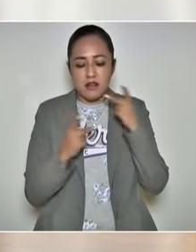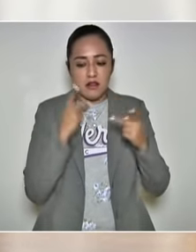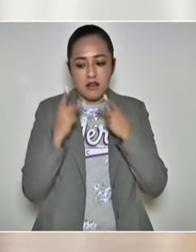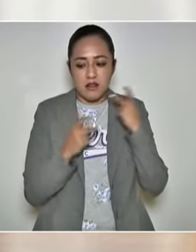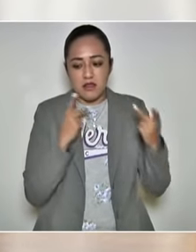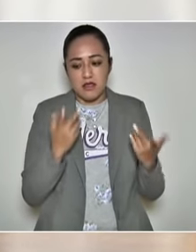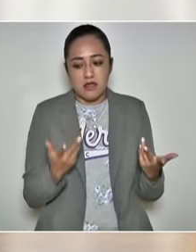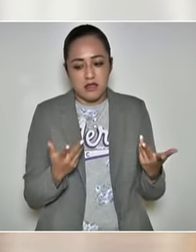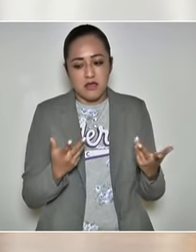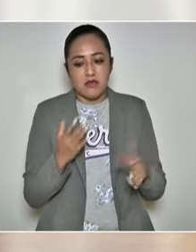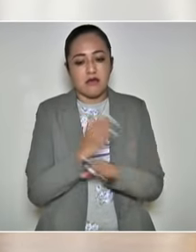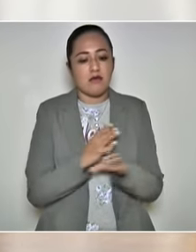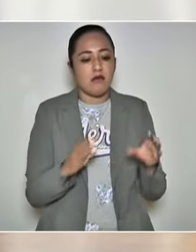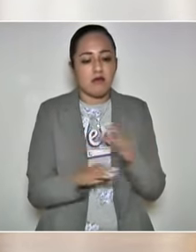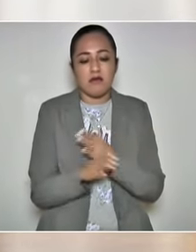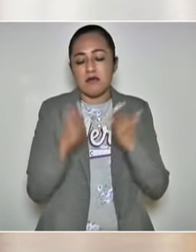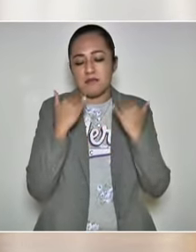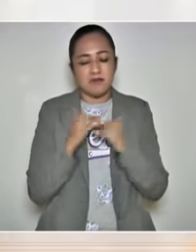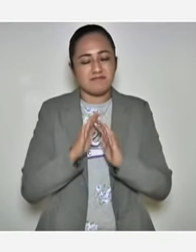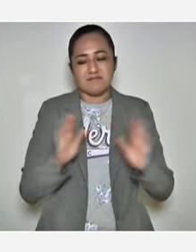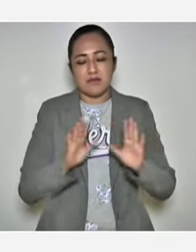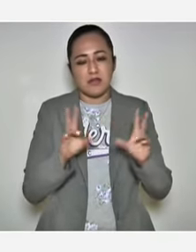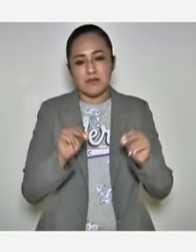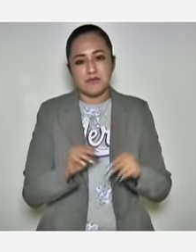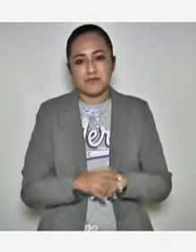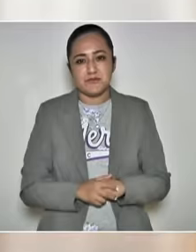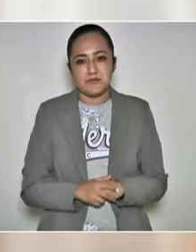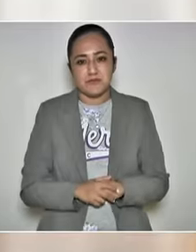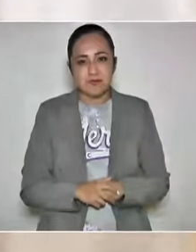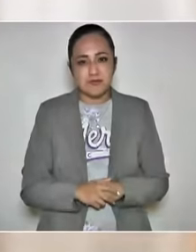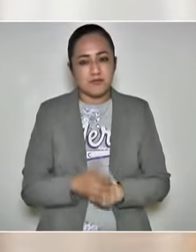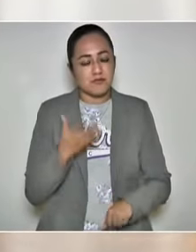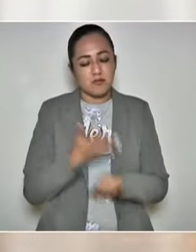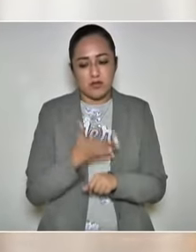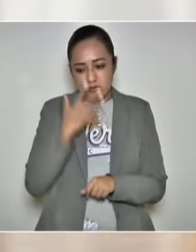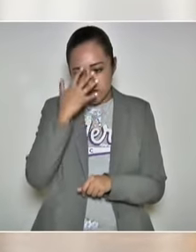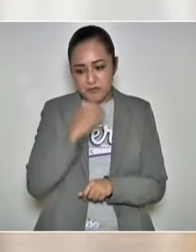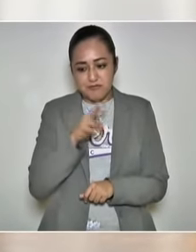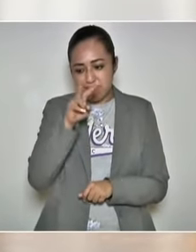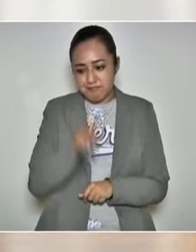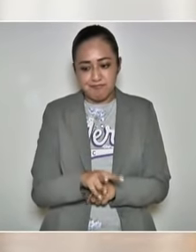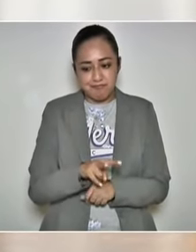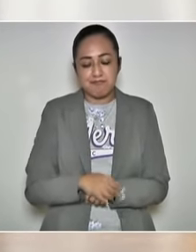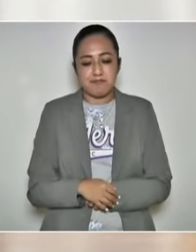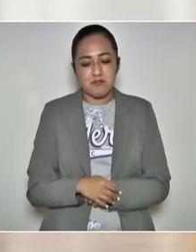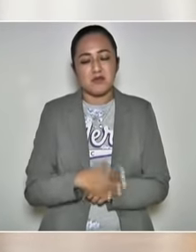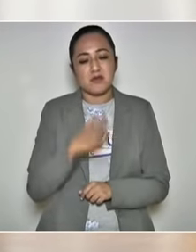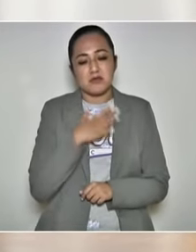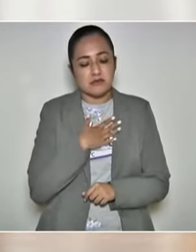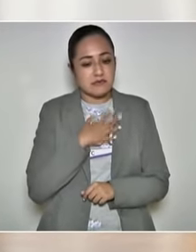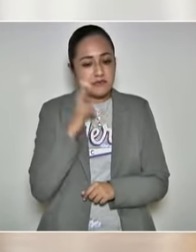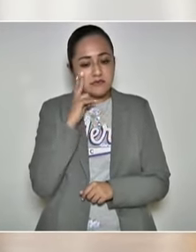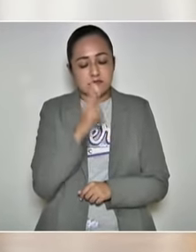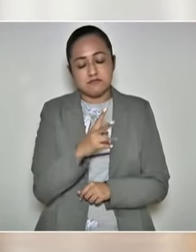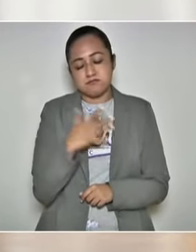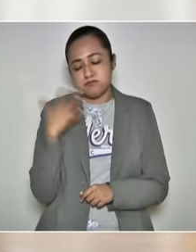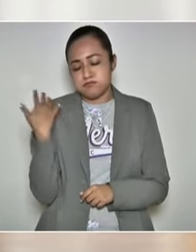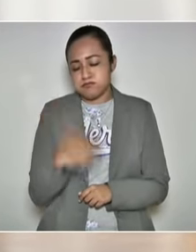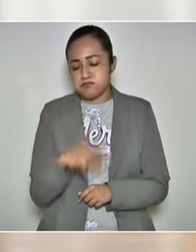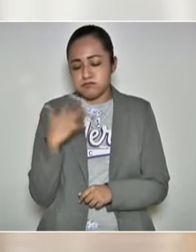cosas inexistentes. Es muy triste. A mí me conmovió demasiado